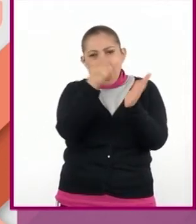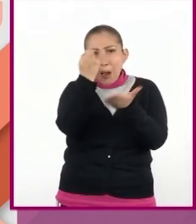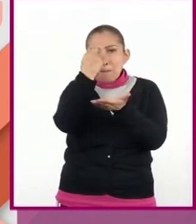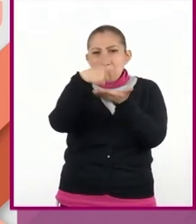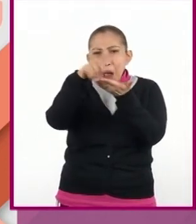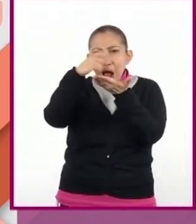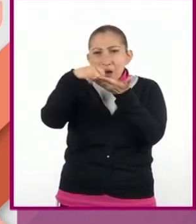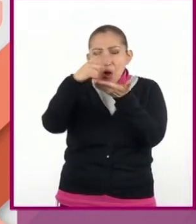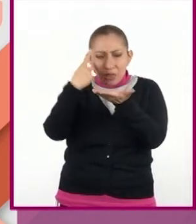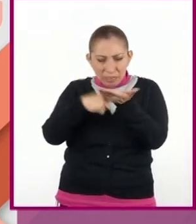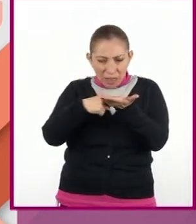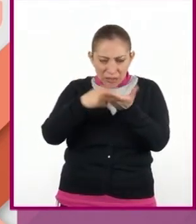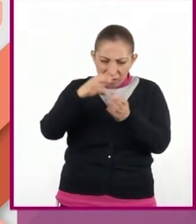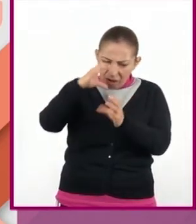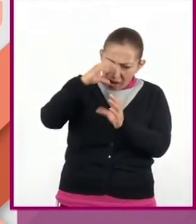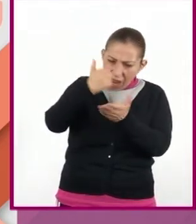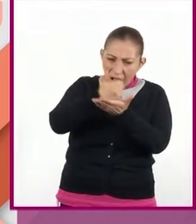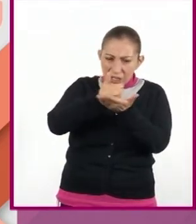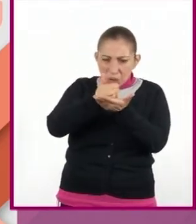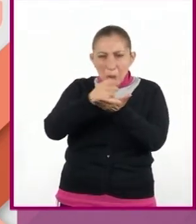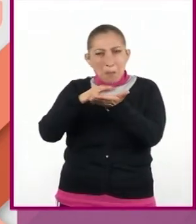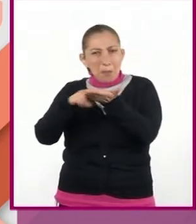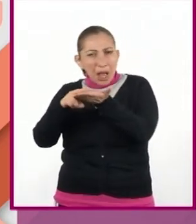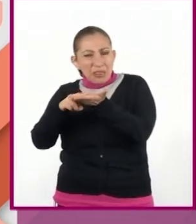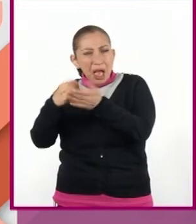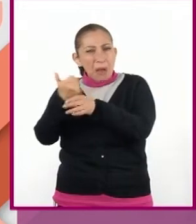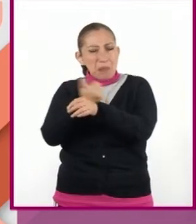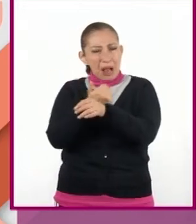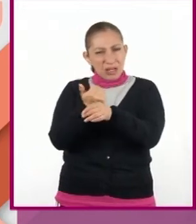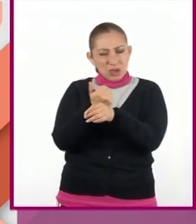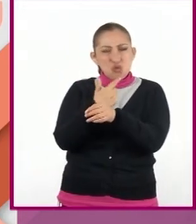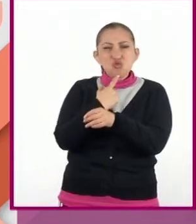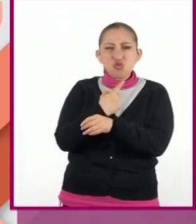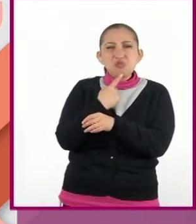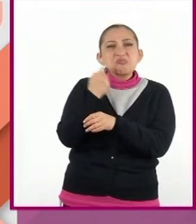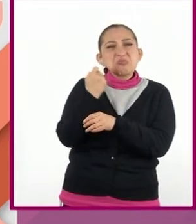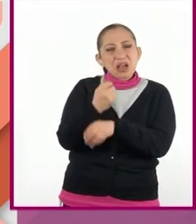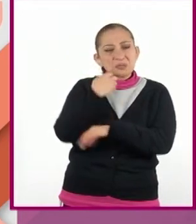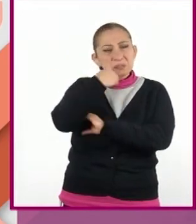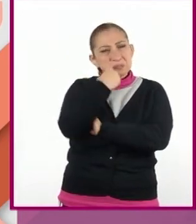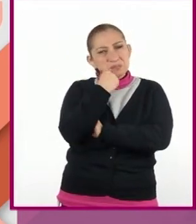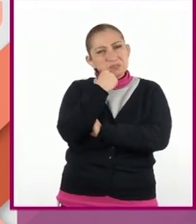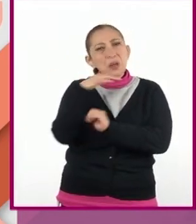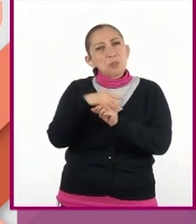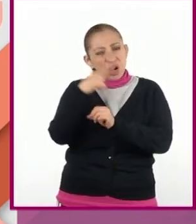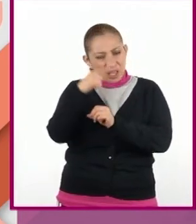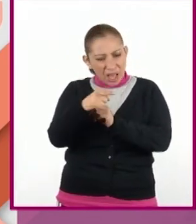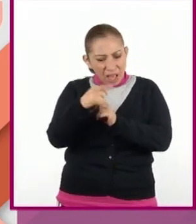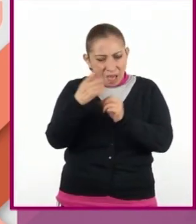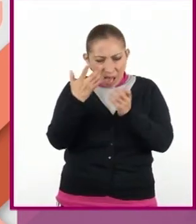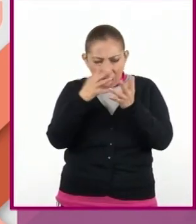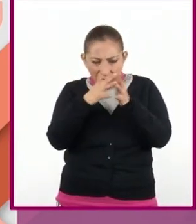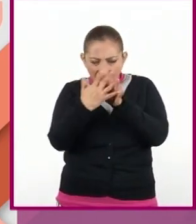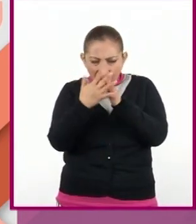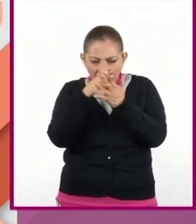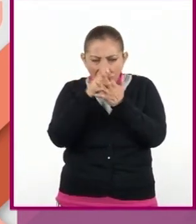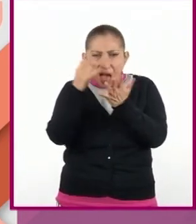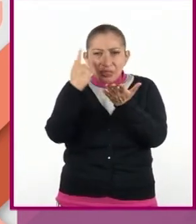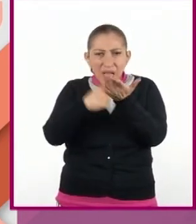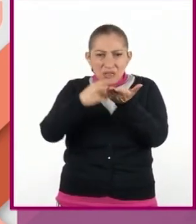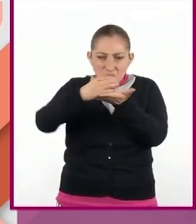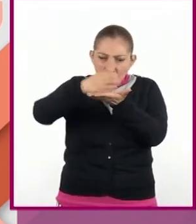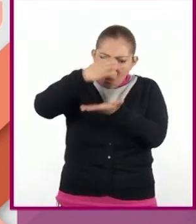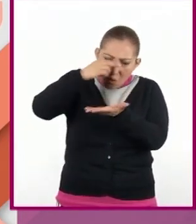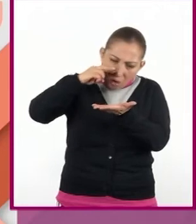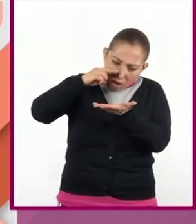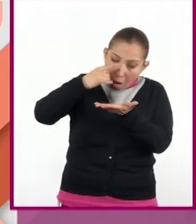y en su interior brumas azules, verdes, amarillas, rojas? ¿Por qué esas brumas se desplazaban como si lo hicieran